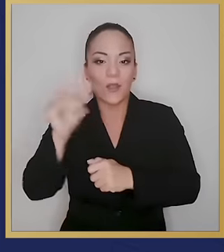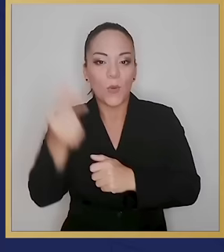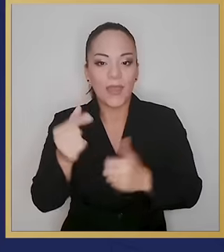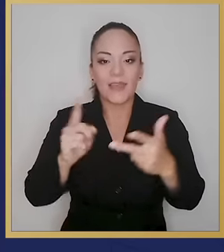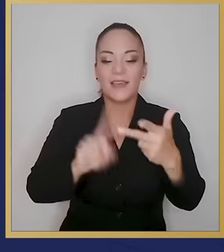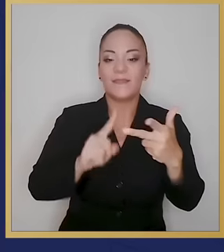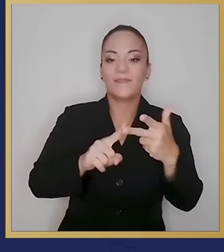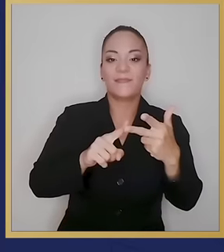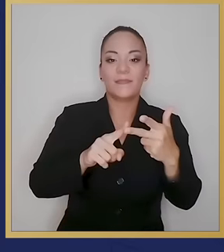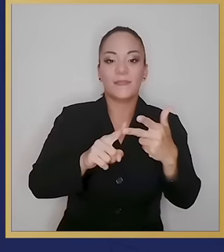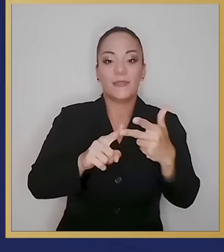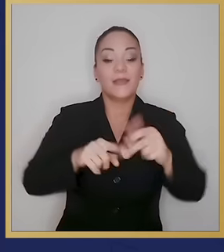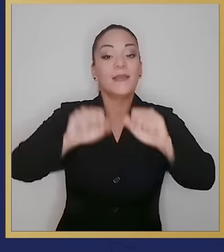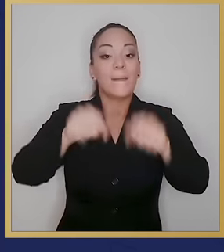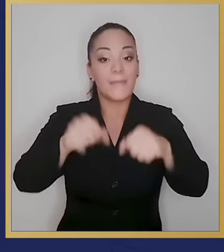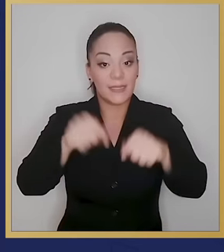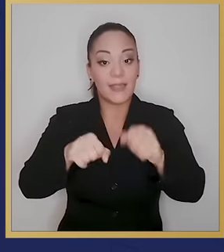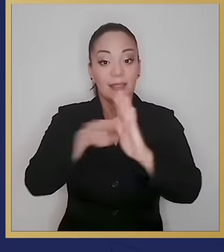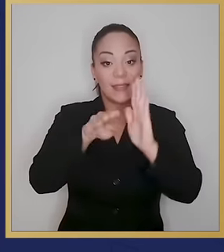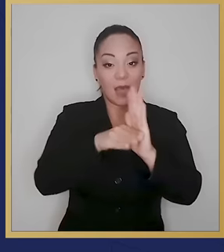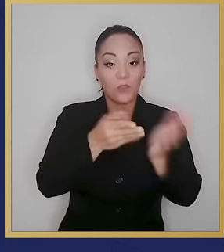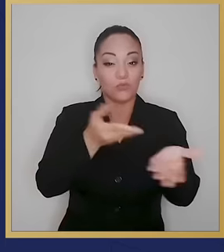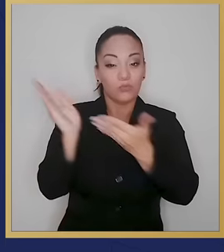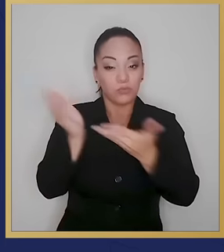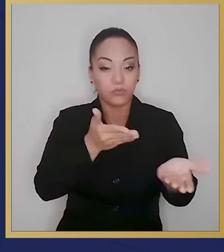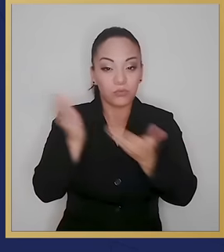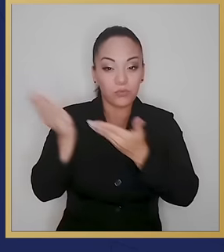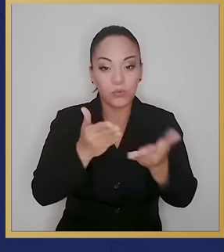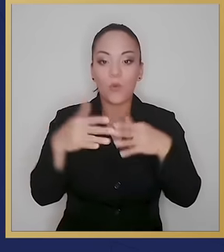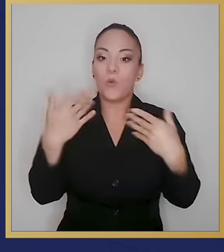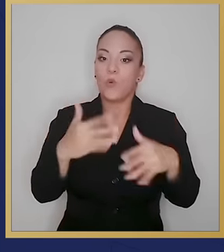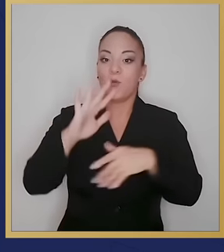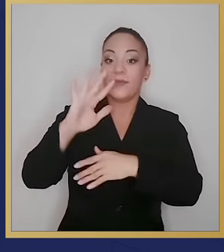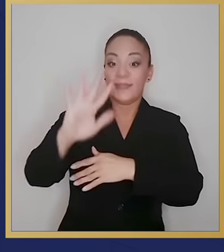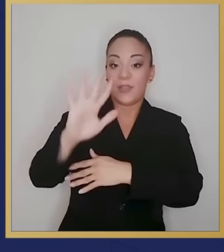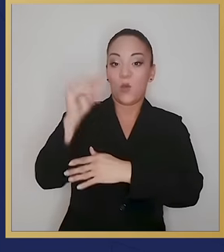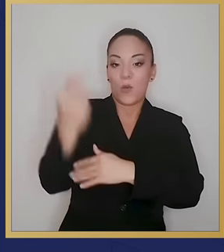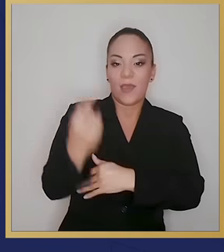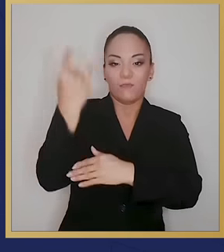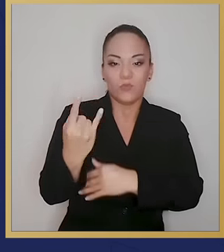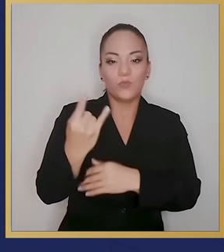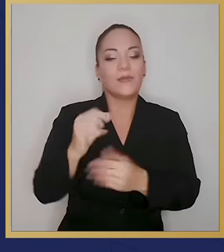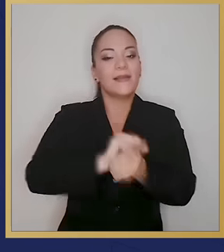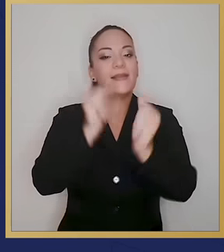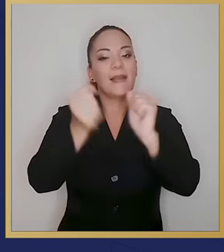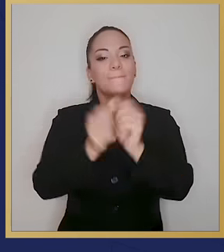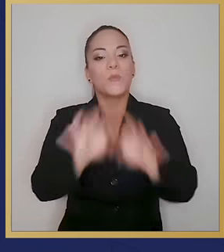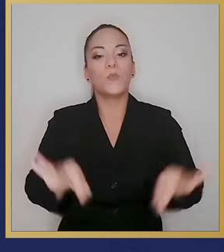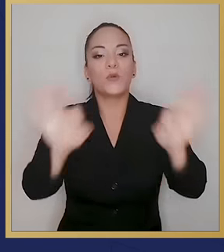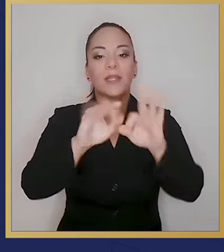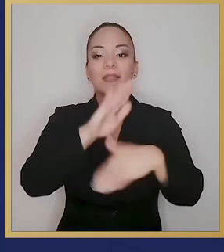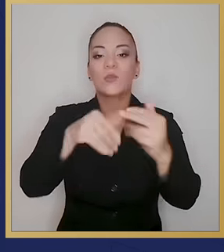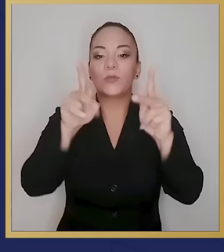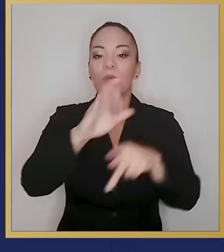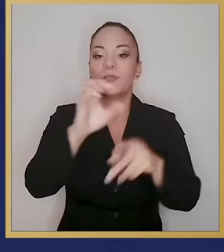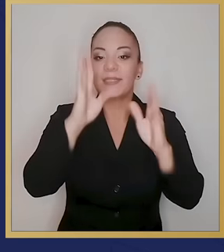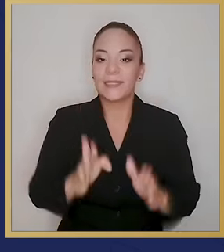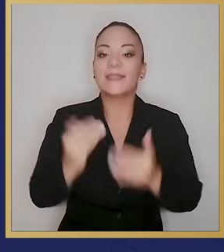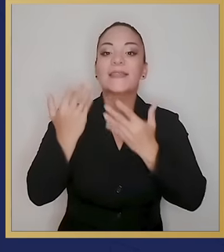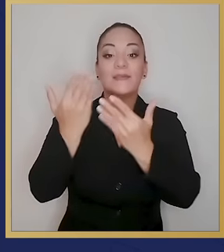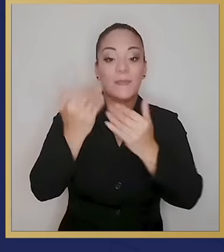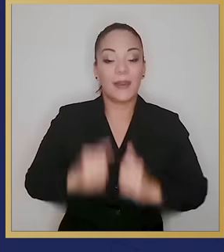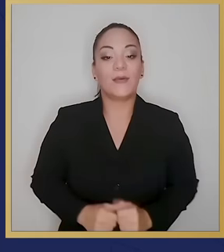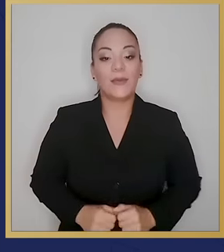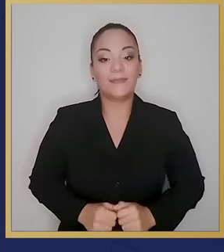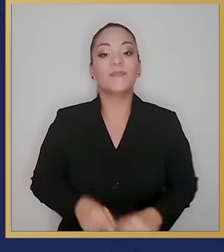capacidad de transportar datos hacen de la quinta generación el cambio radical que todos los costarricenses esperaban y que